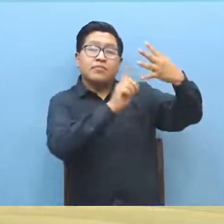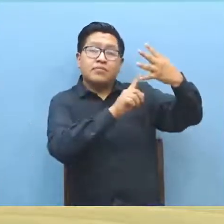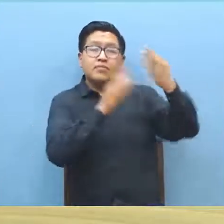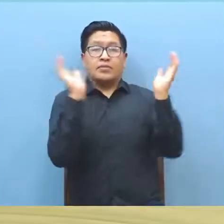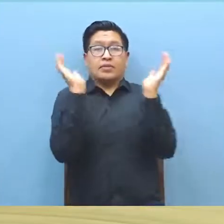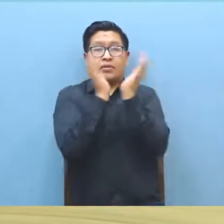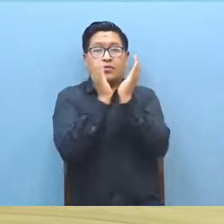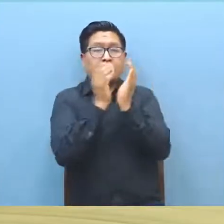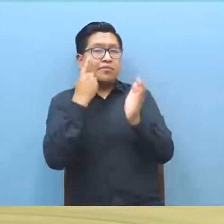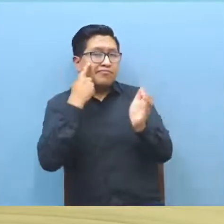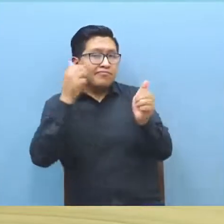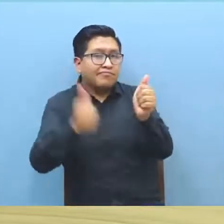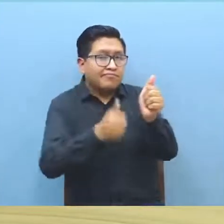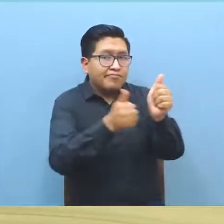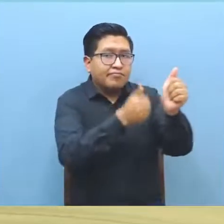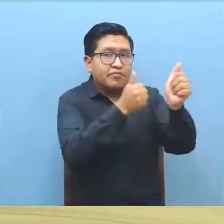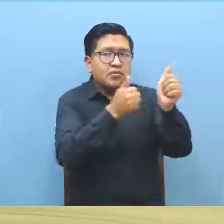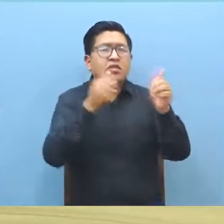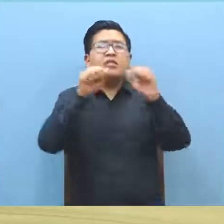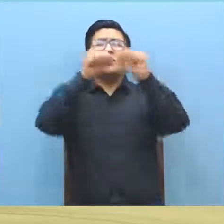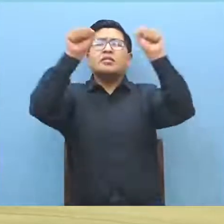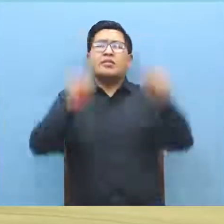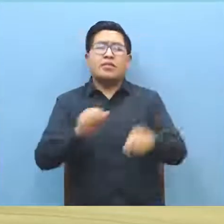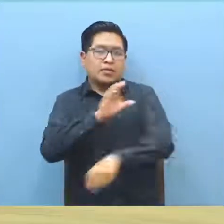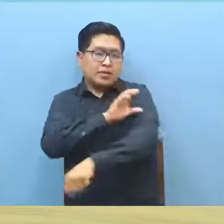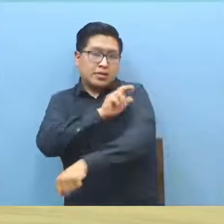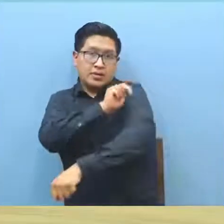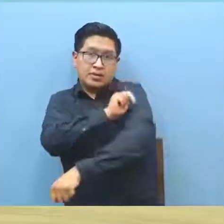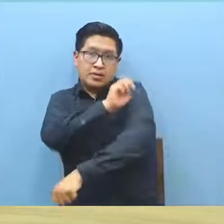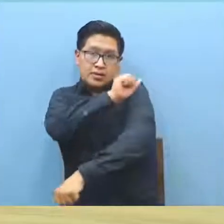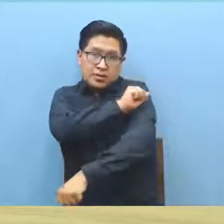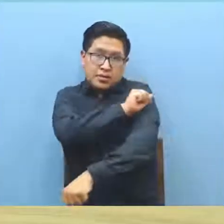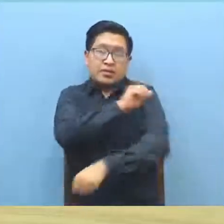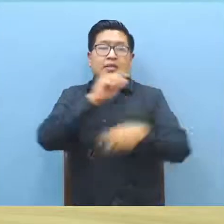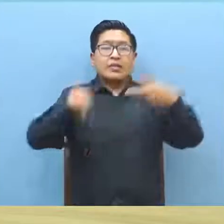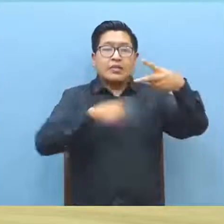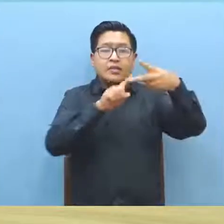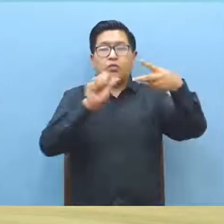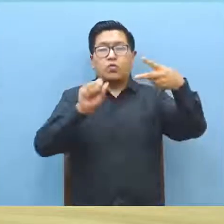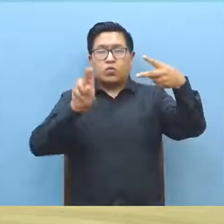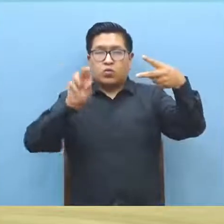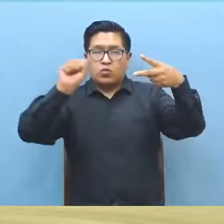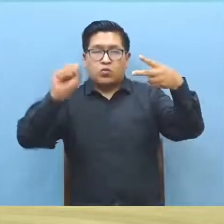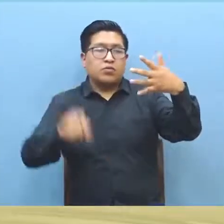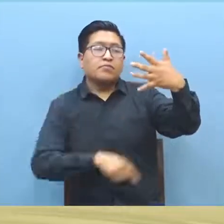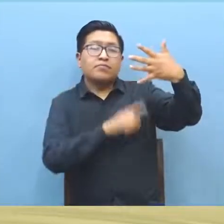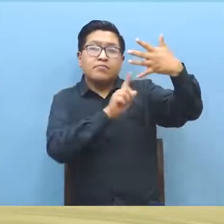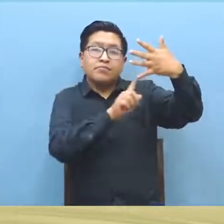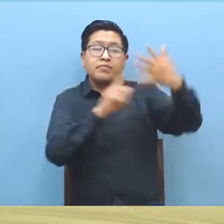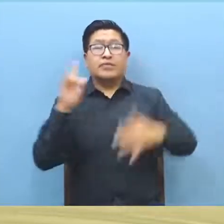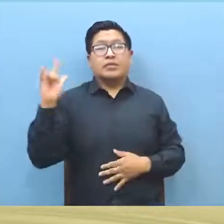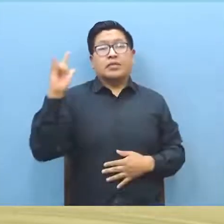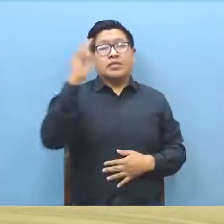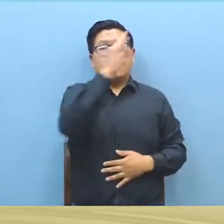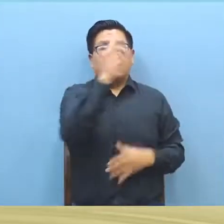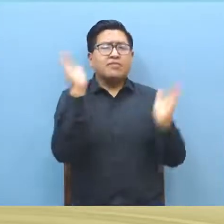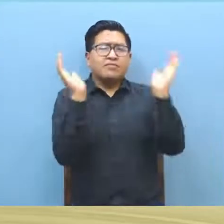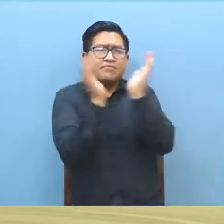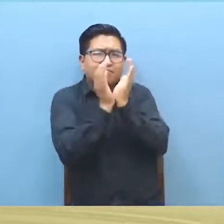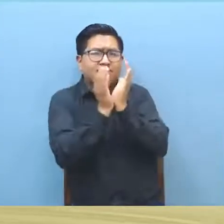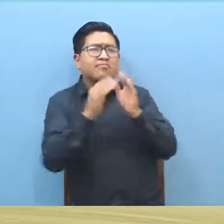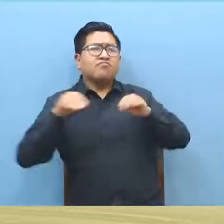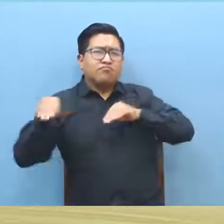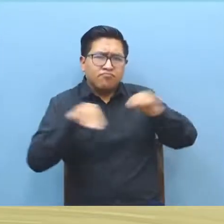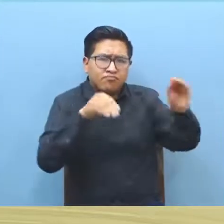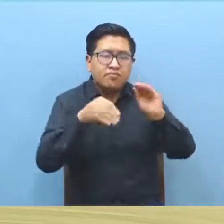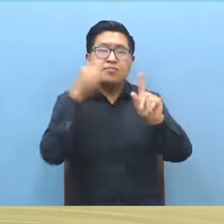Pueblo hace seguimiento a la actualización de datos de los afiliados de la Caja Nacional de Salud y del SUS. En el alto, la institución defensorial gestionó la